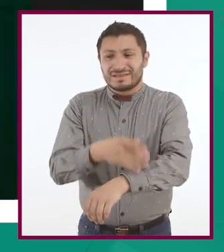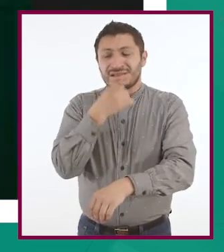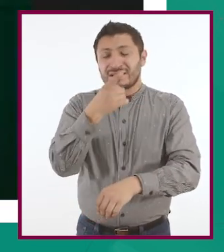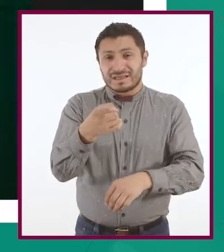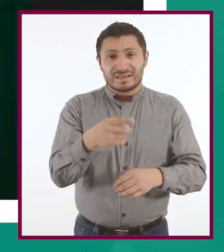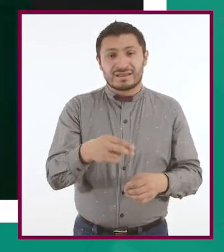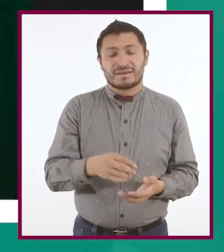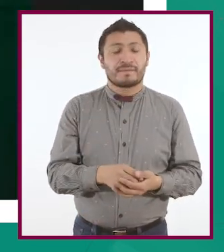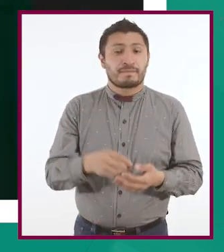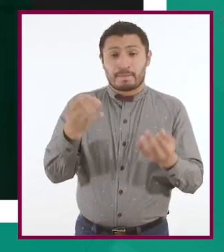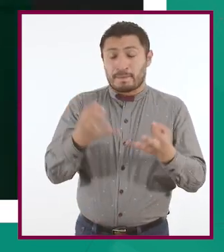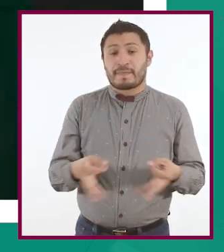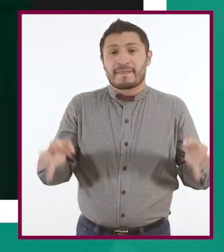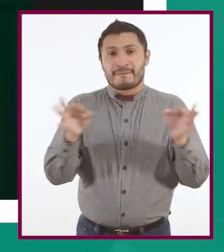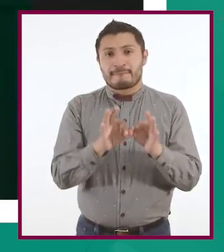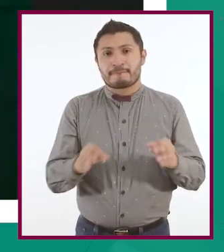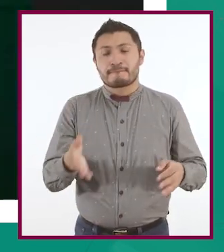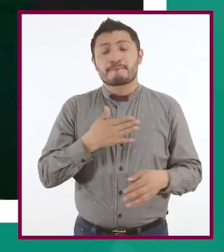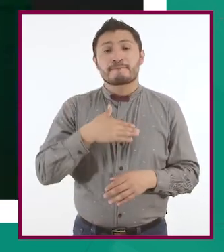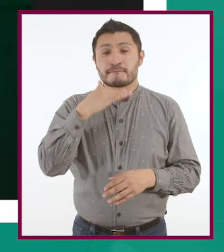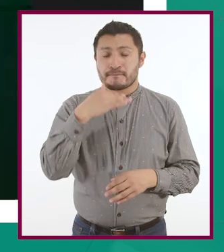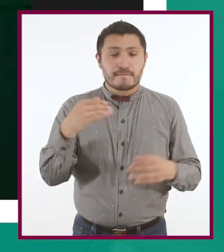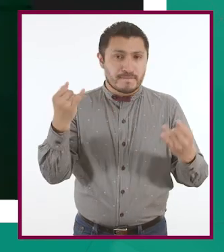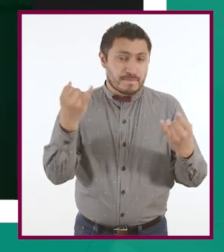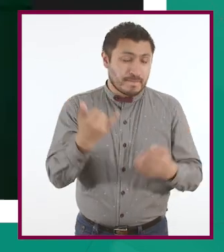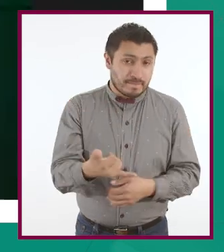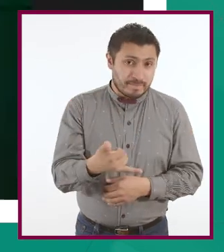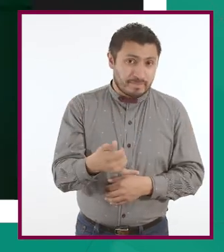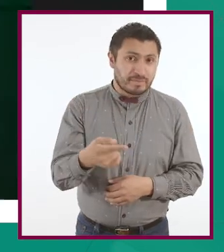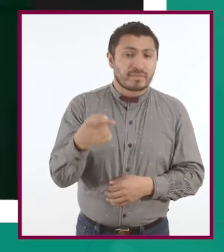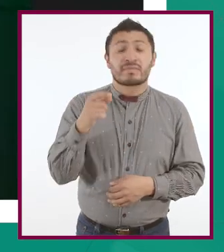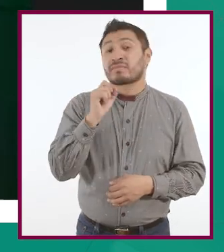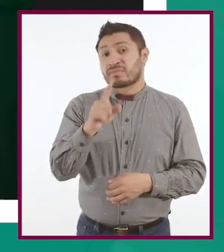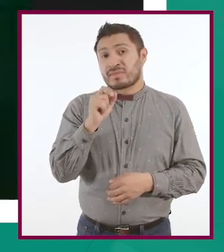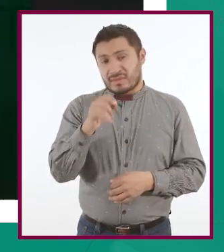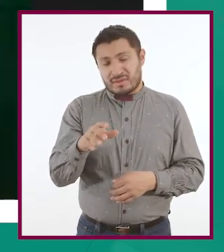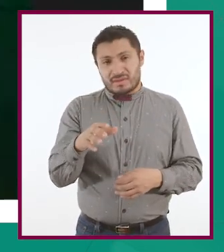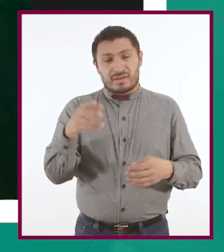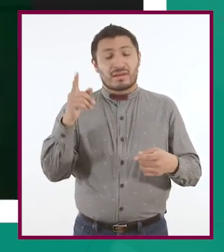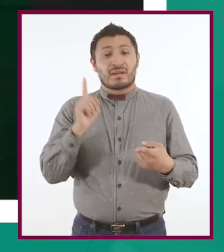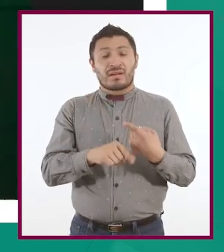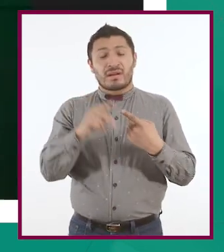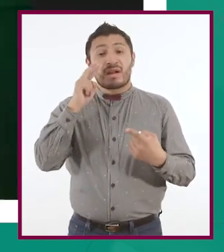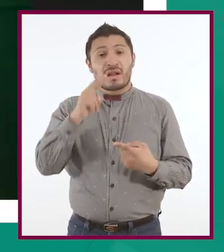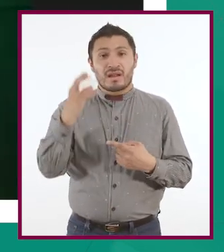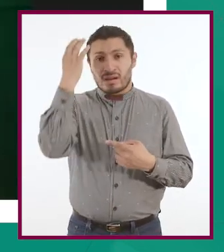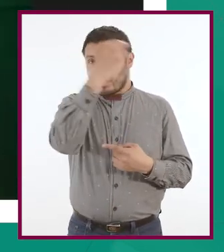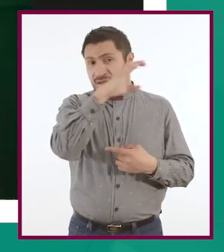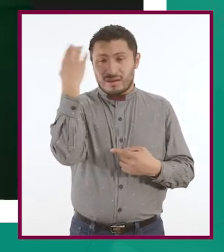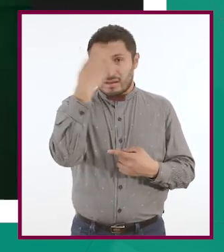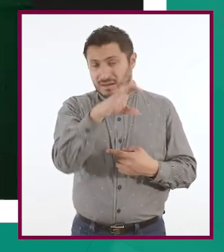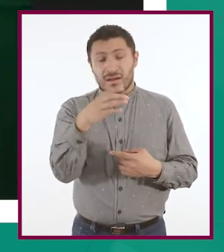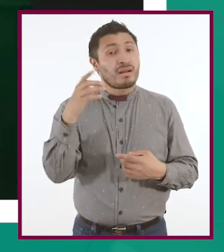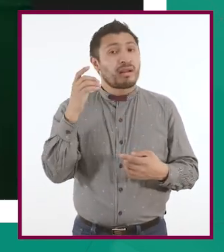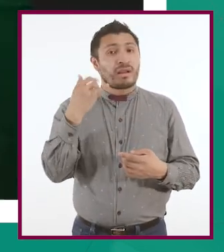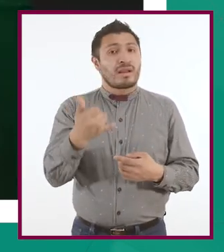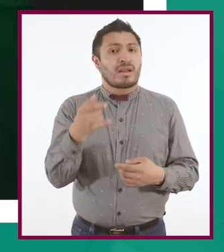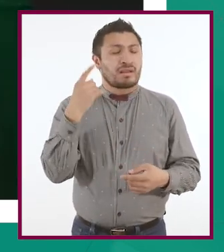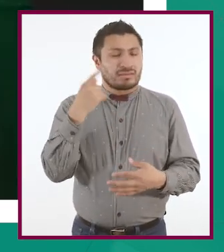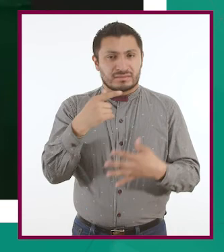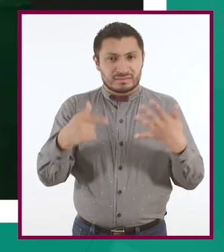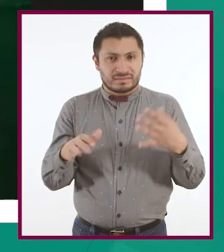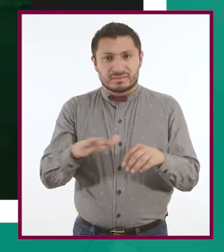Néstor, es muy importante la dignidad y pues saber quién están viendo las fotos y todo eso, porque